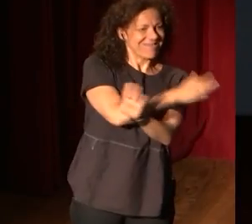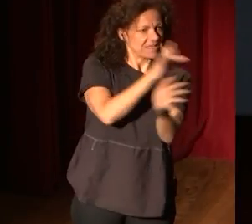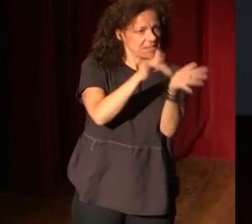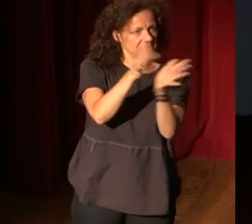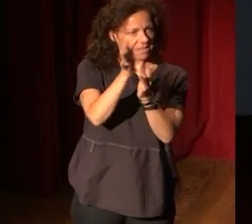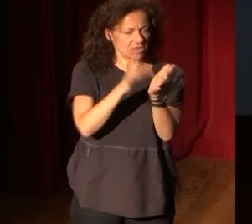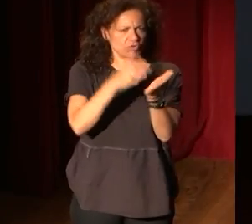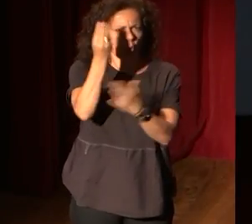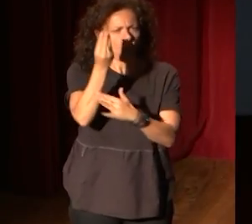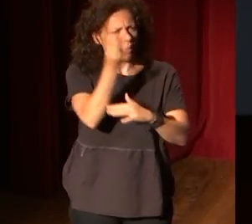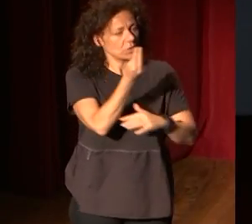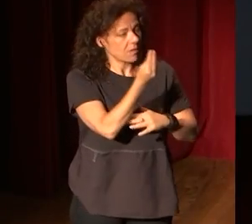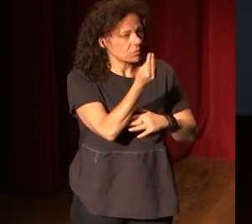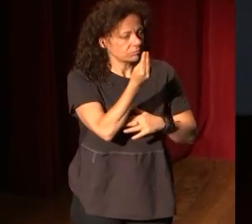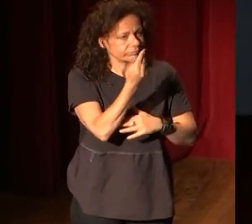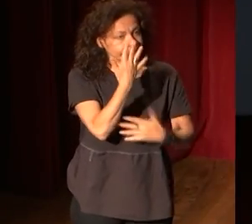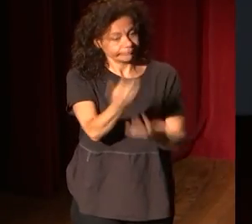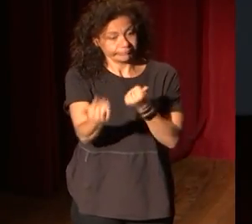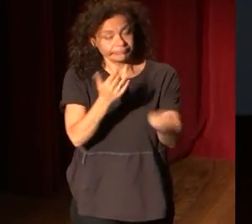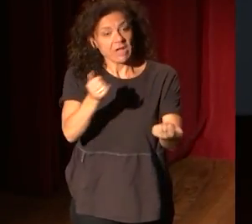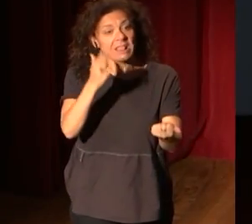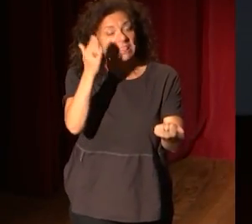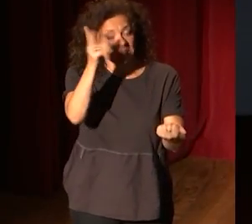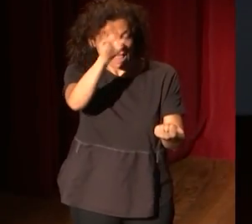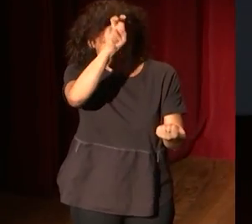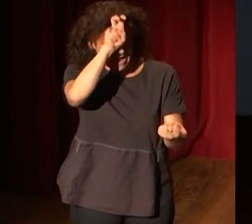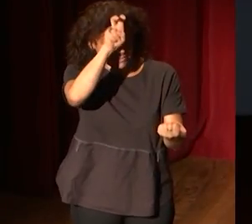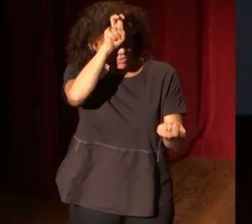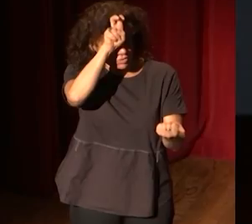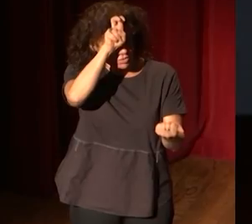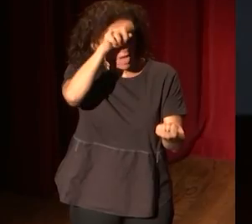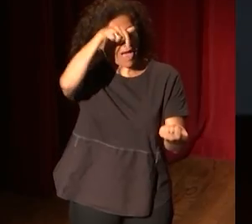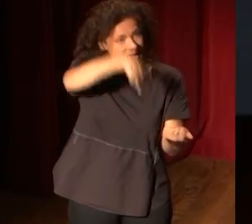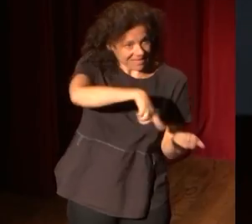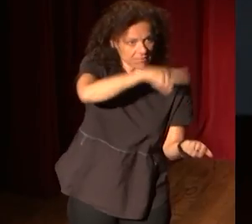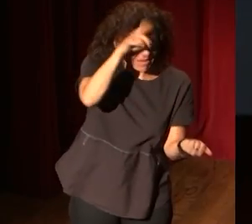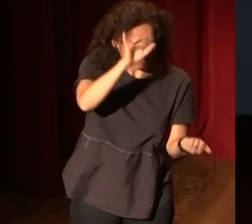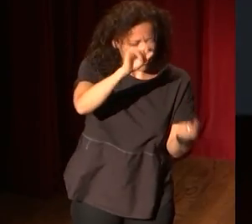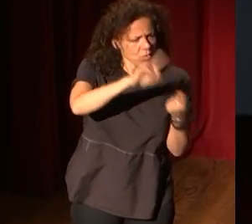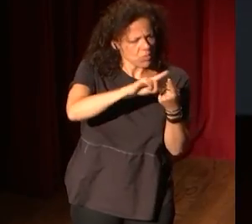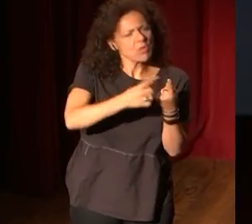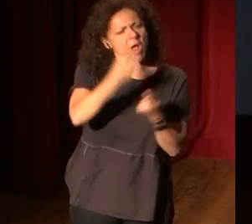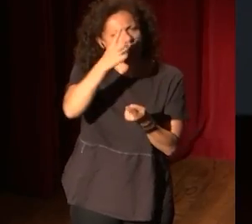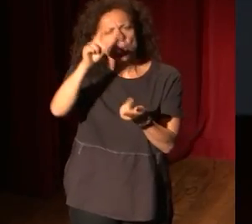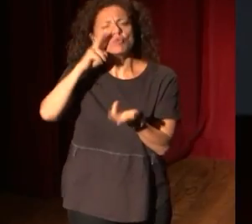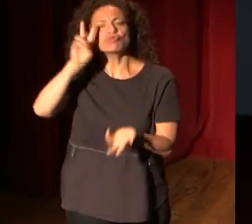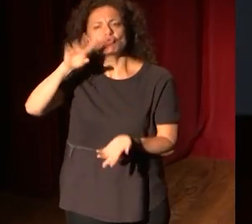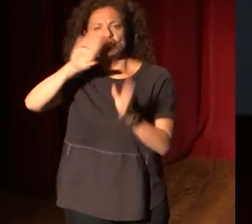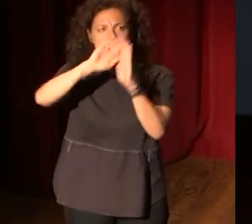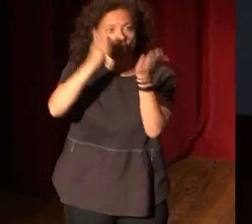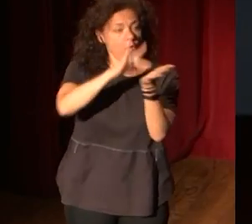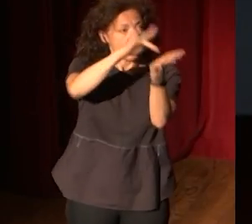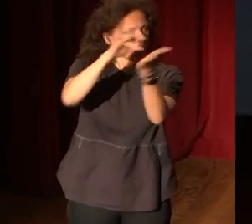se fueron de Egipto y pueblan las ciudades, en Madrid hay uno, y los museos del mundo. Igual,